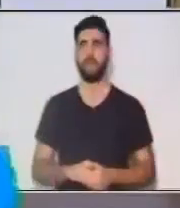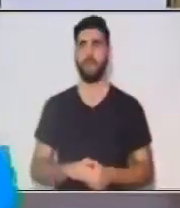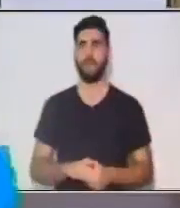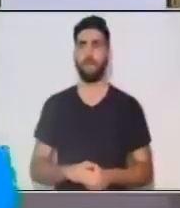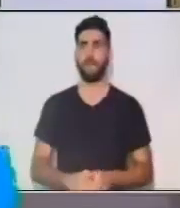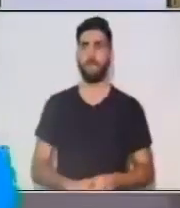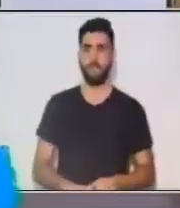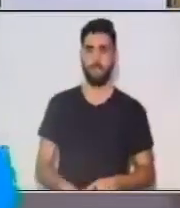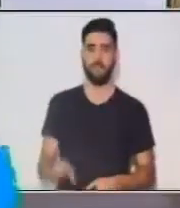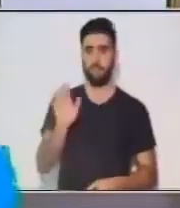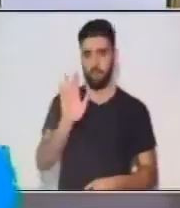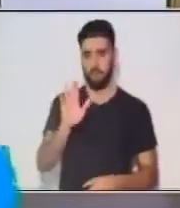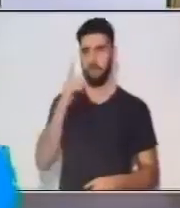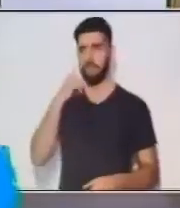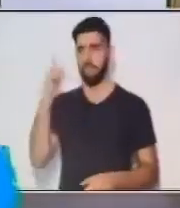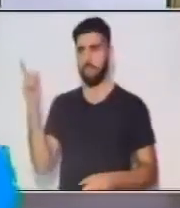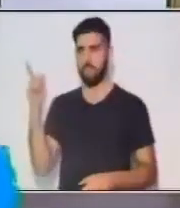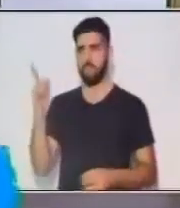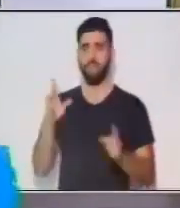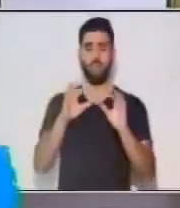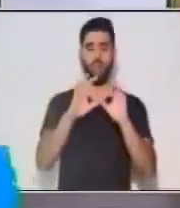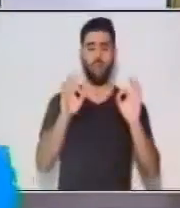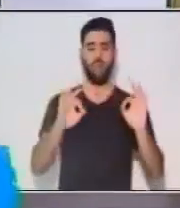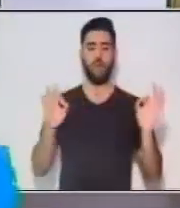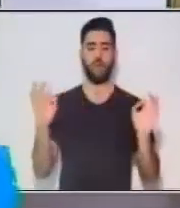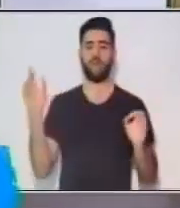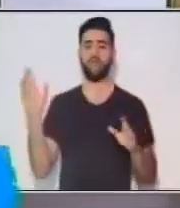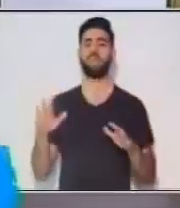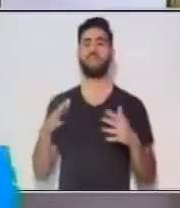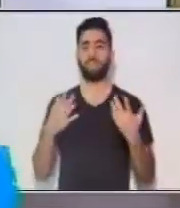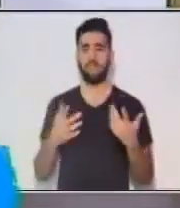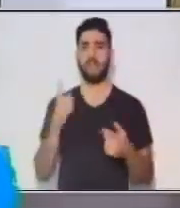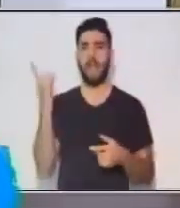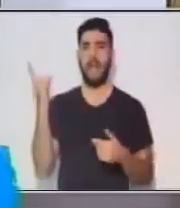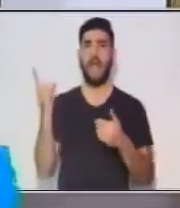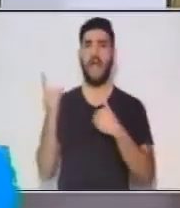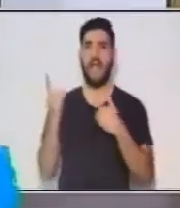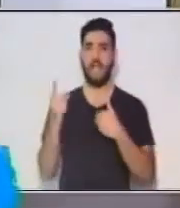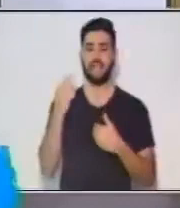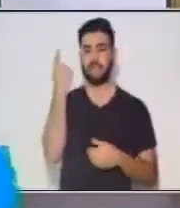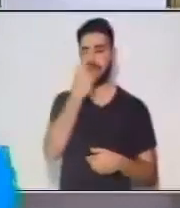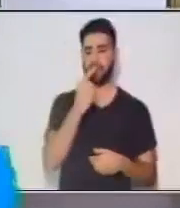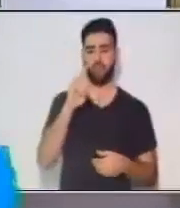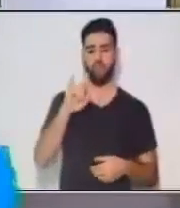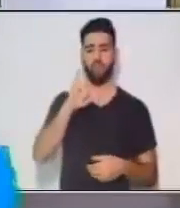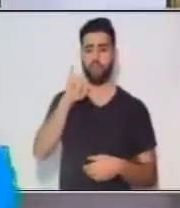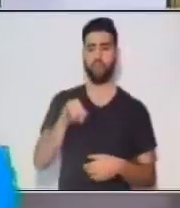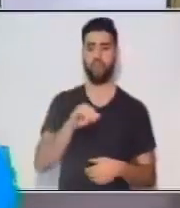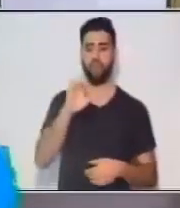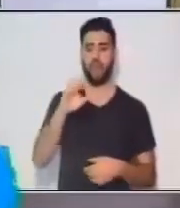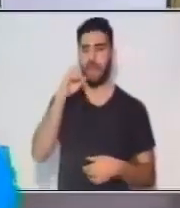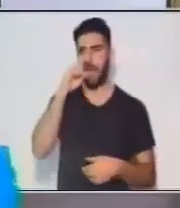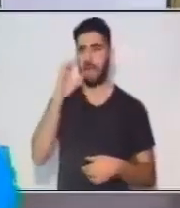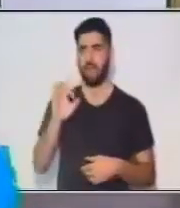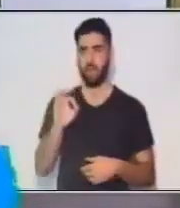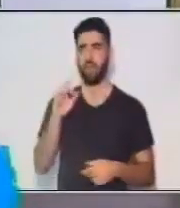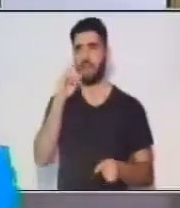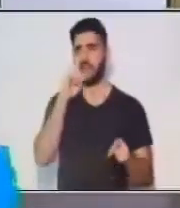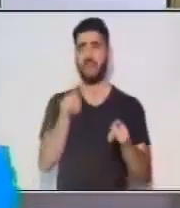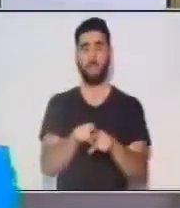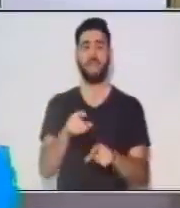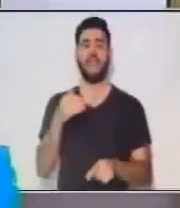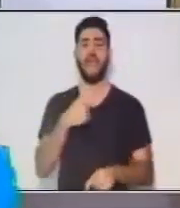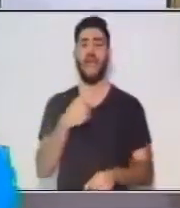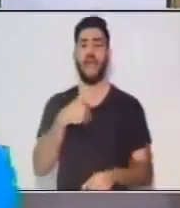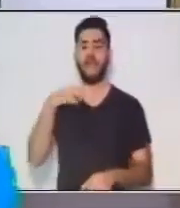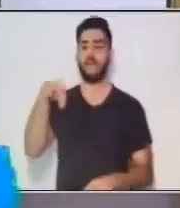oración. Dice que es una unidad gramatical formada por un sujeto y un predicado. También es el conjunto de